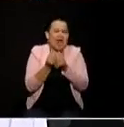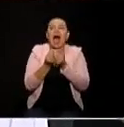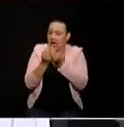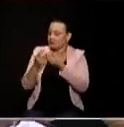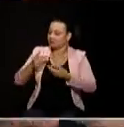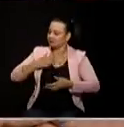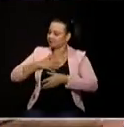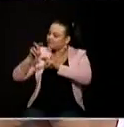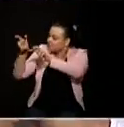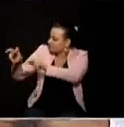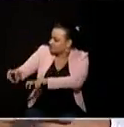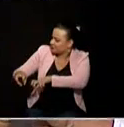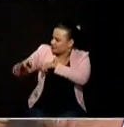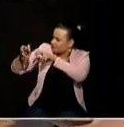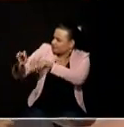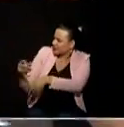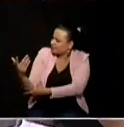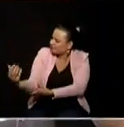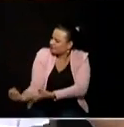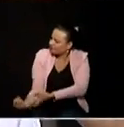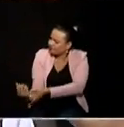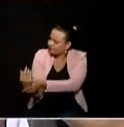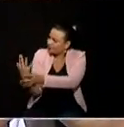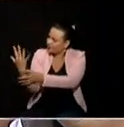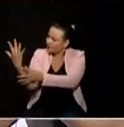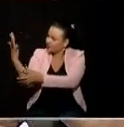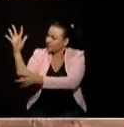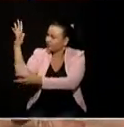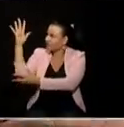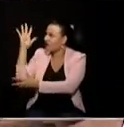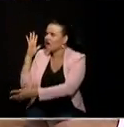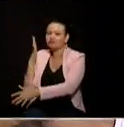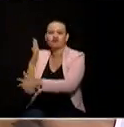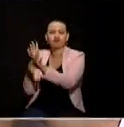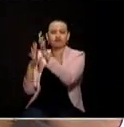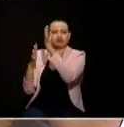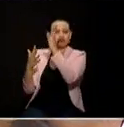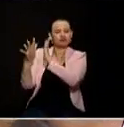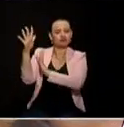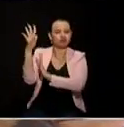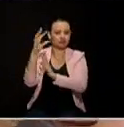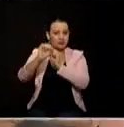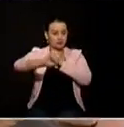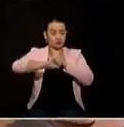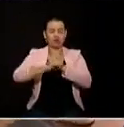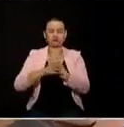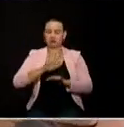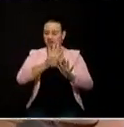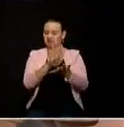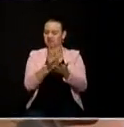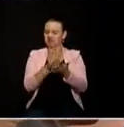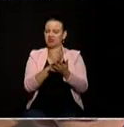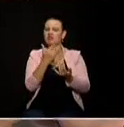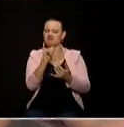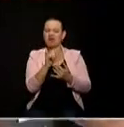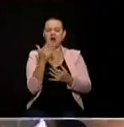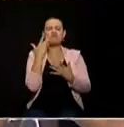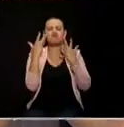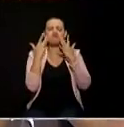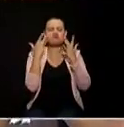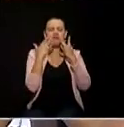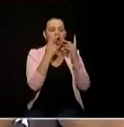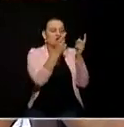en el proceso nosotros tenemos muy claras las cuentas del escenario de los guayacanes